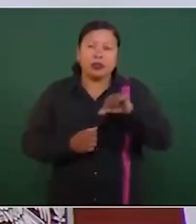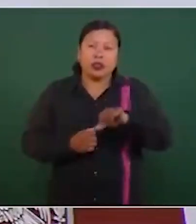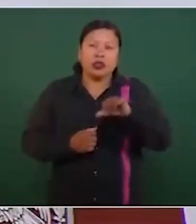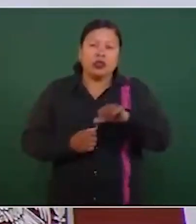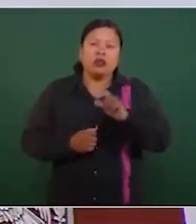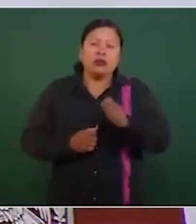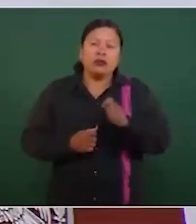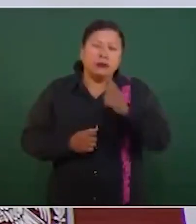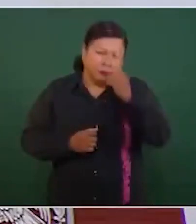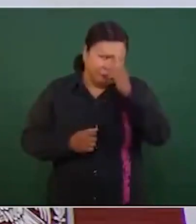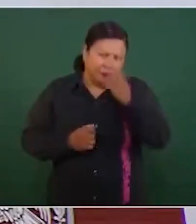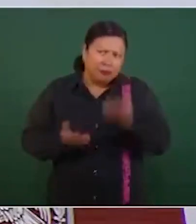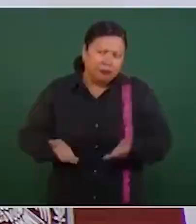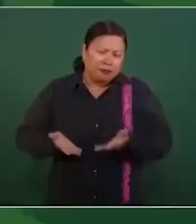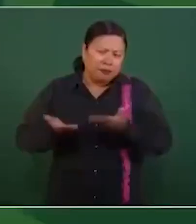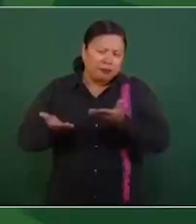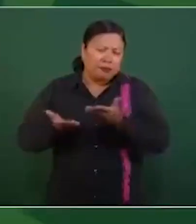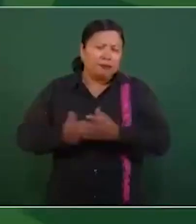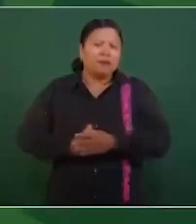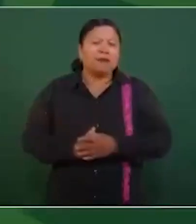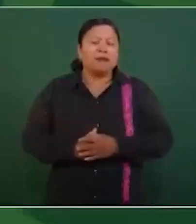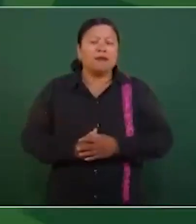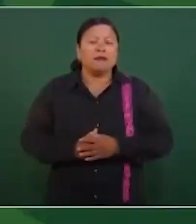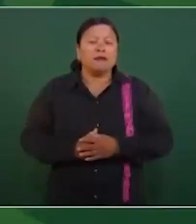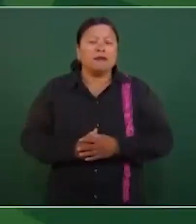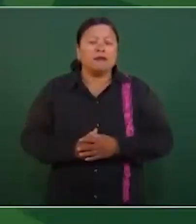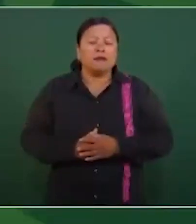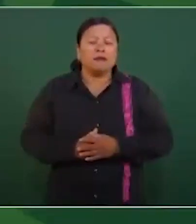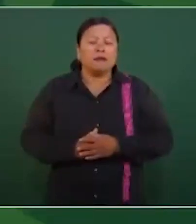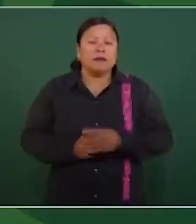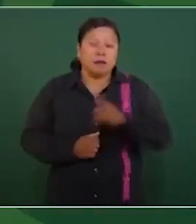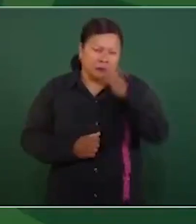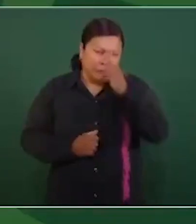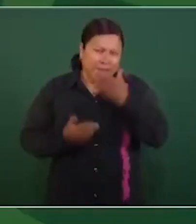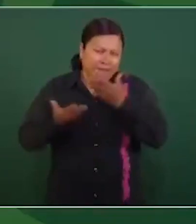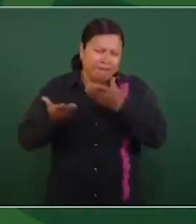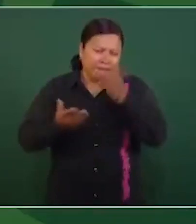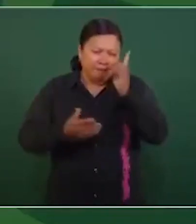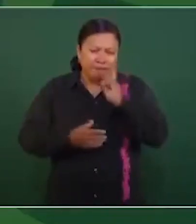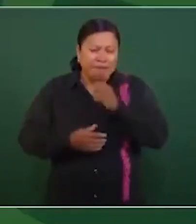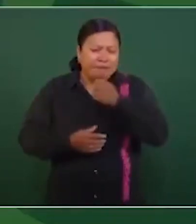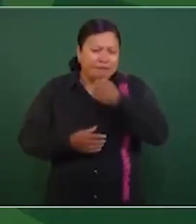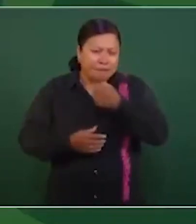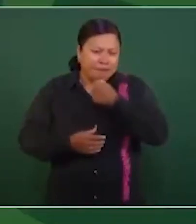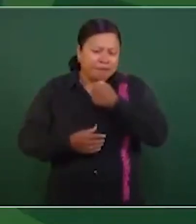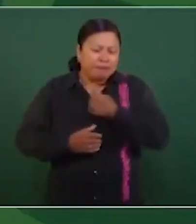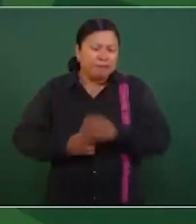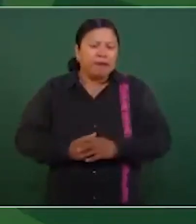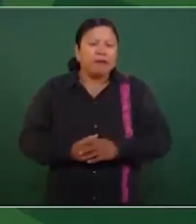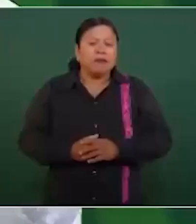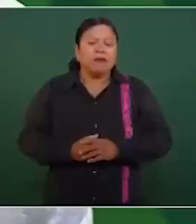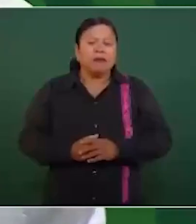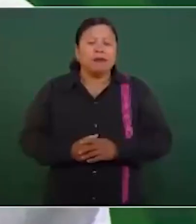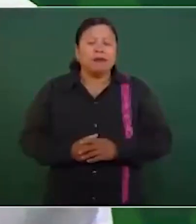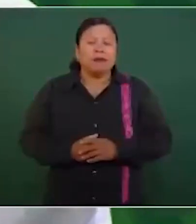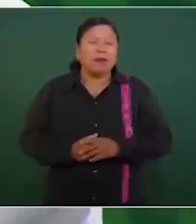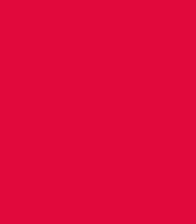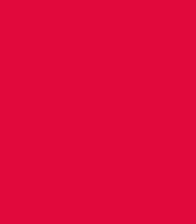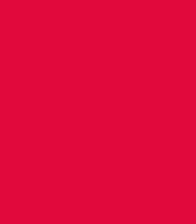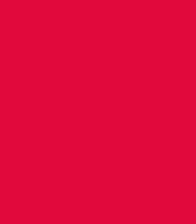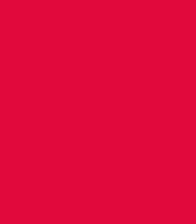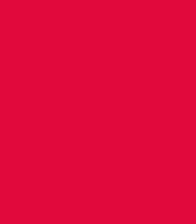esta jornada a esta periodista extraordinaria.